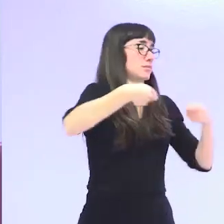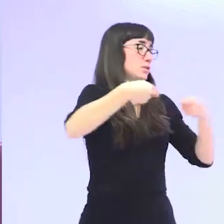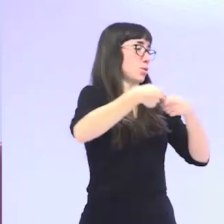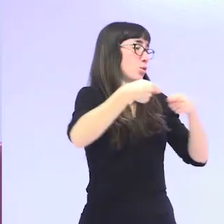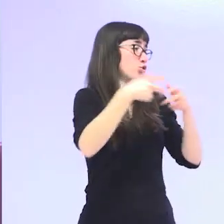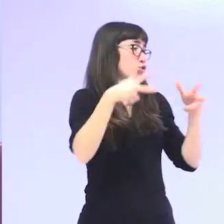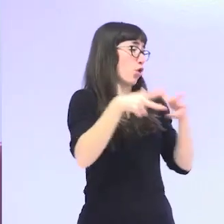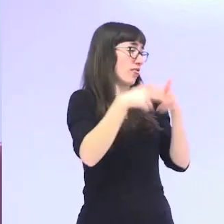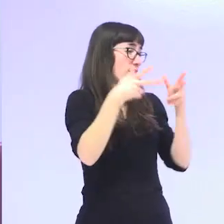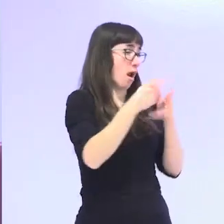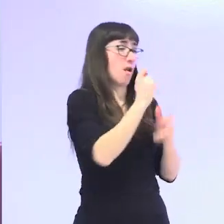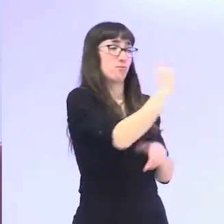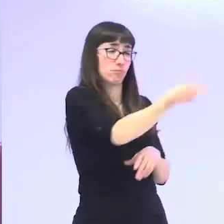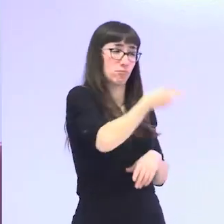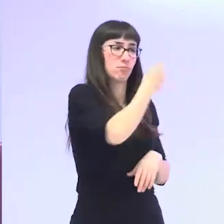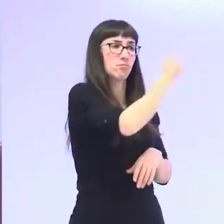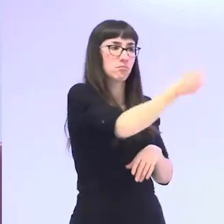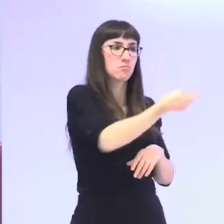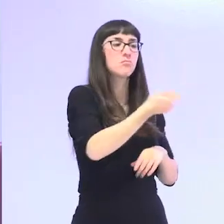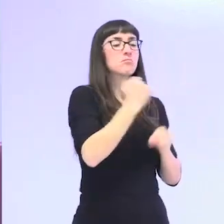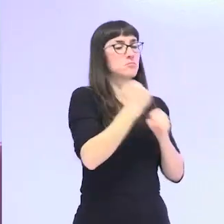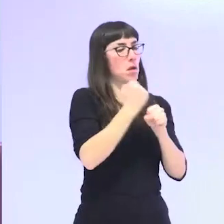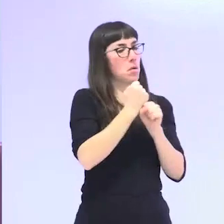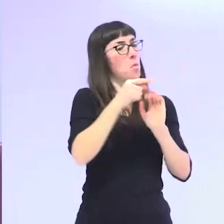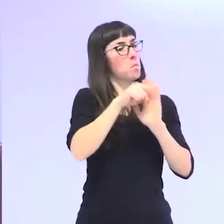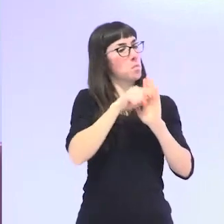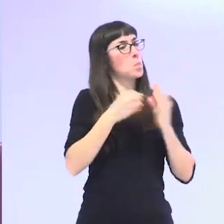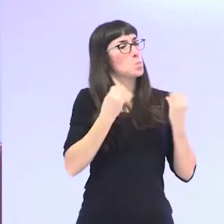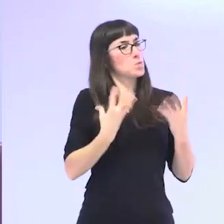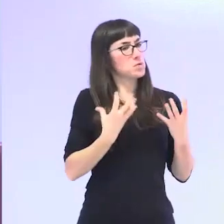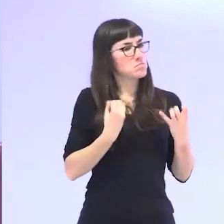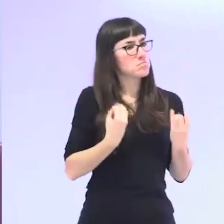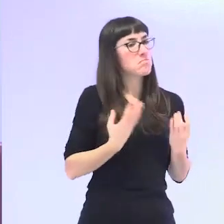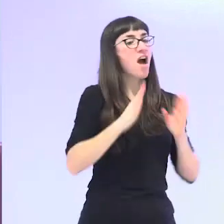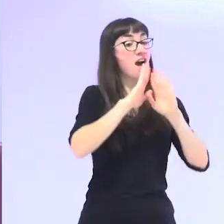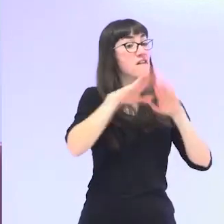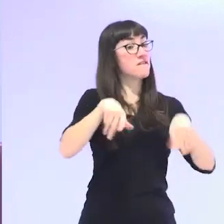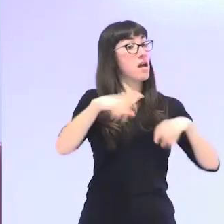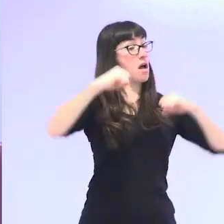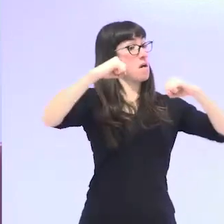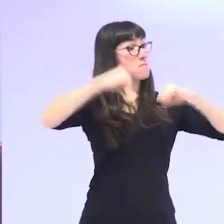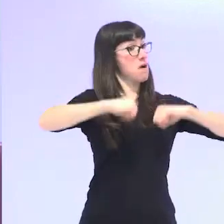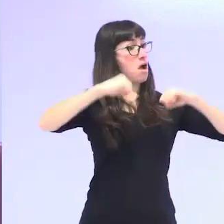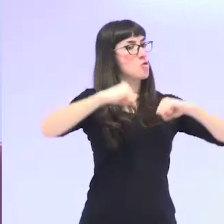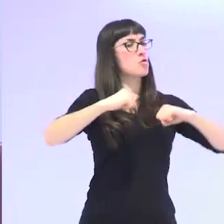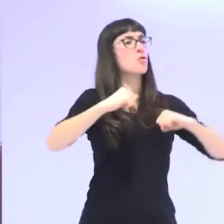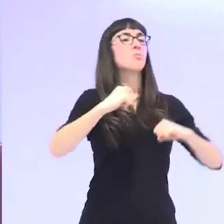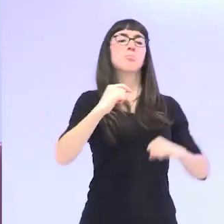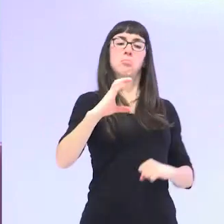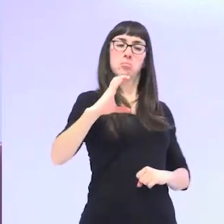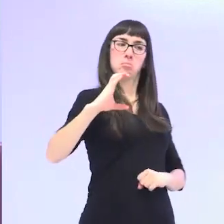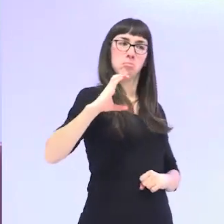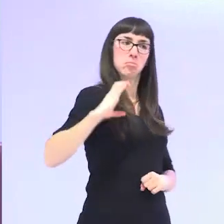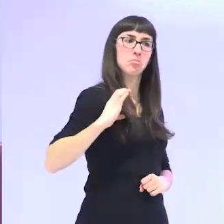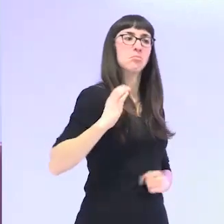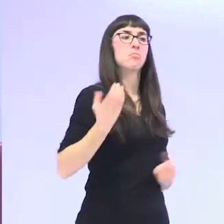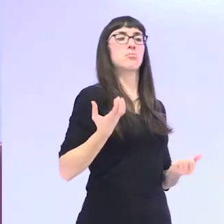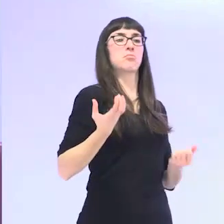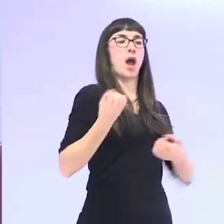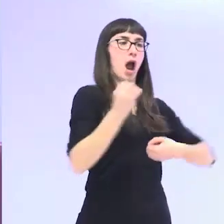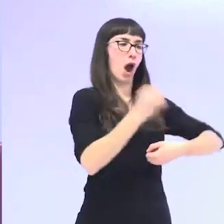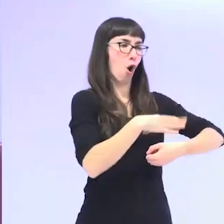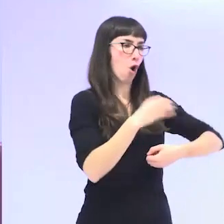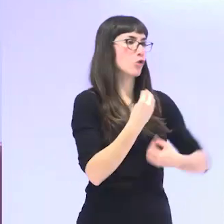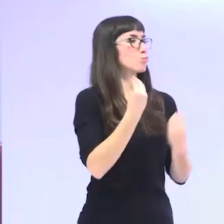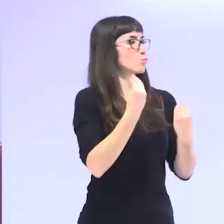mucho menos precarizados y son las que han llegado a la vejez con un nivel económico y de recursos mucho más